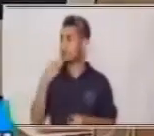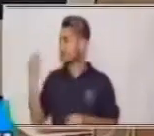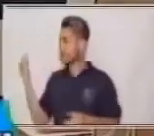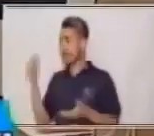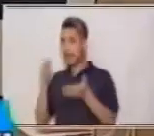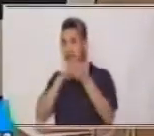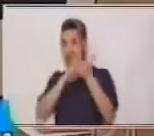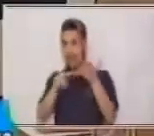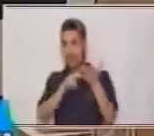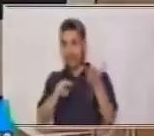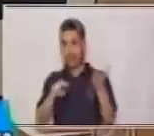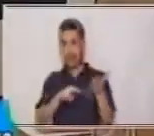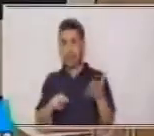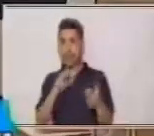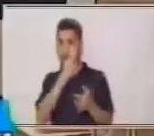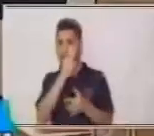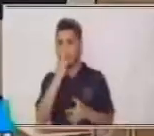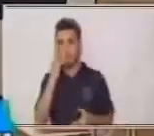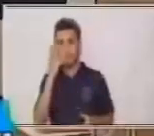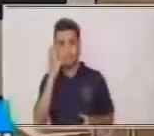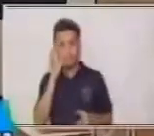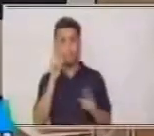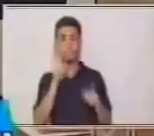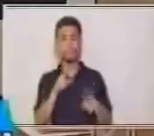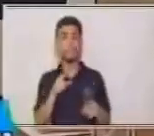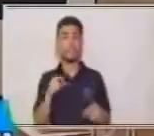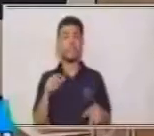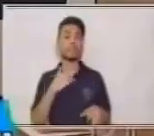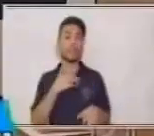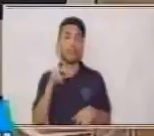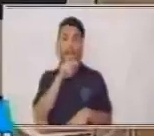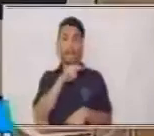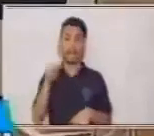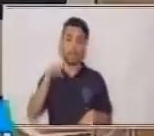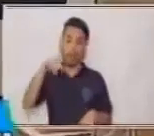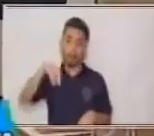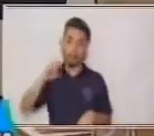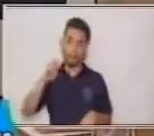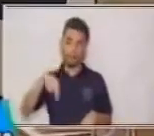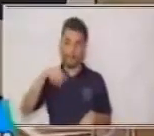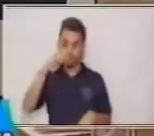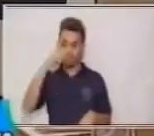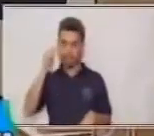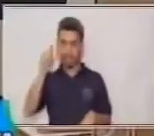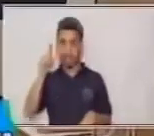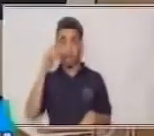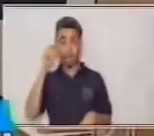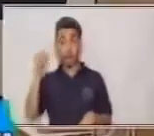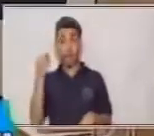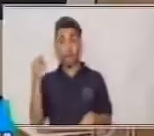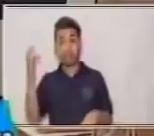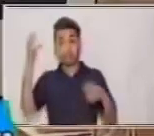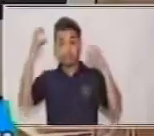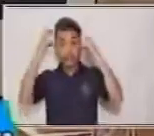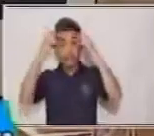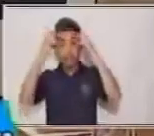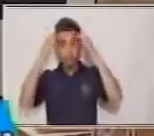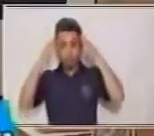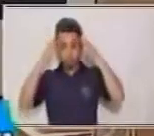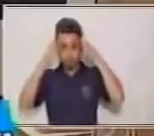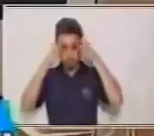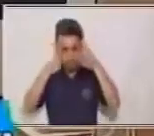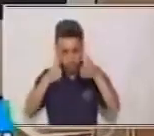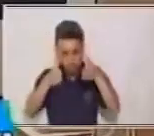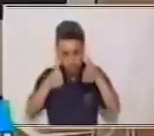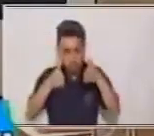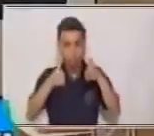silenciosa, ¿sí? Es nuestra lectura mental. El cerebro va a estar concentrado en un texto y lo